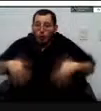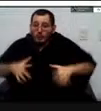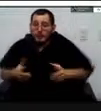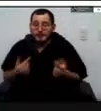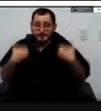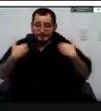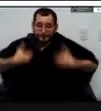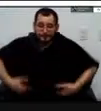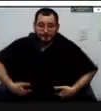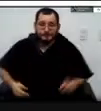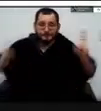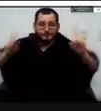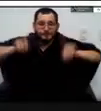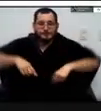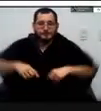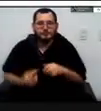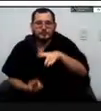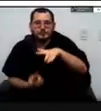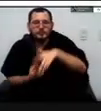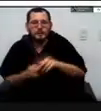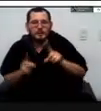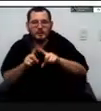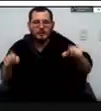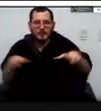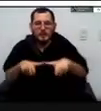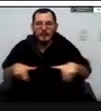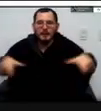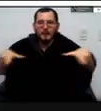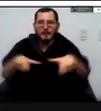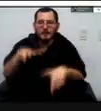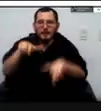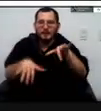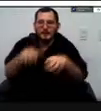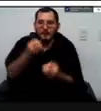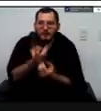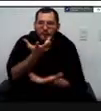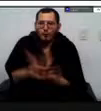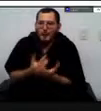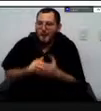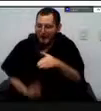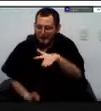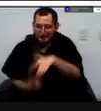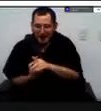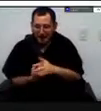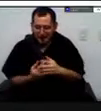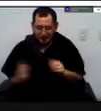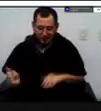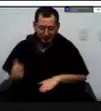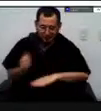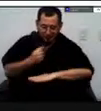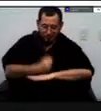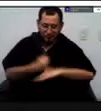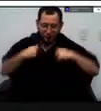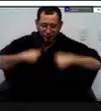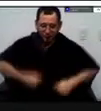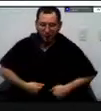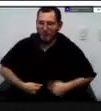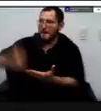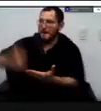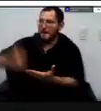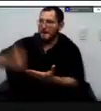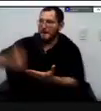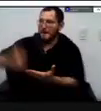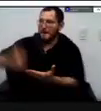iniciando la Secretaría de Infraestructura cuando pasó esto pues prácticamente tomé yo la rienda de la unidad de